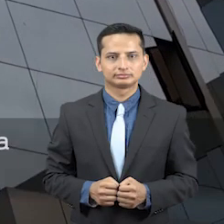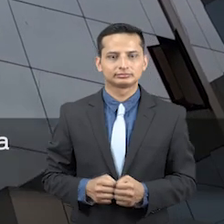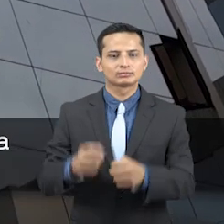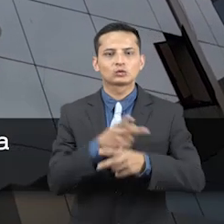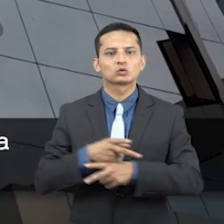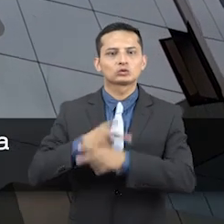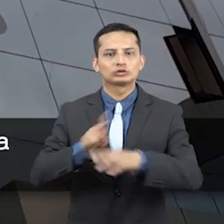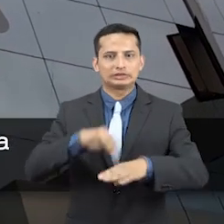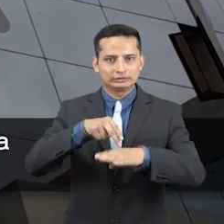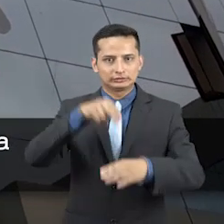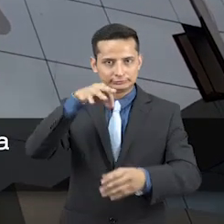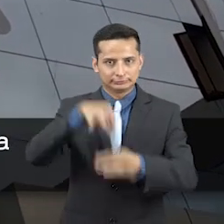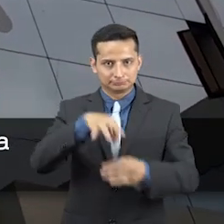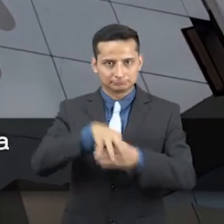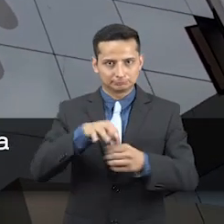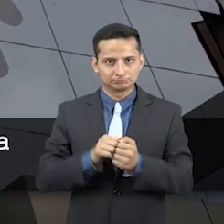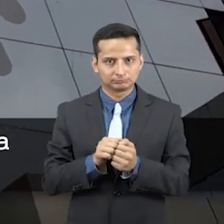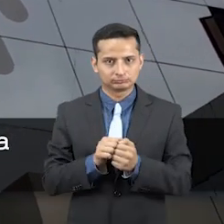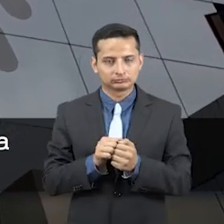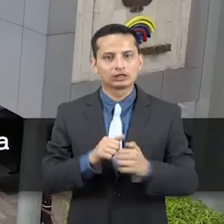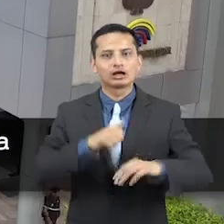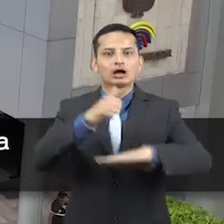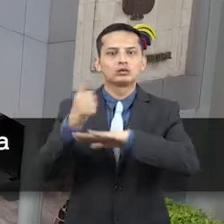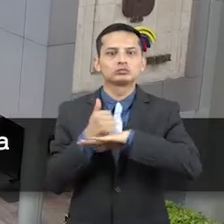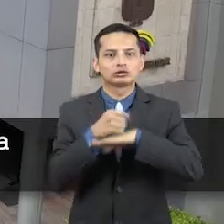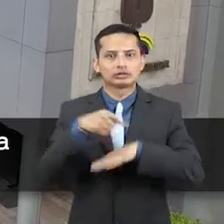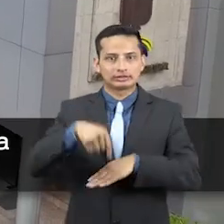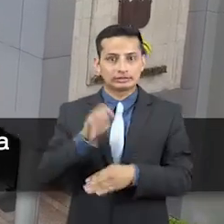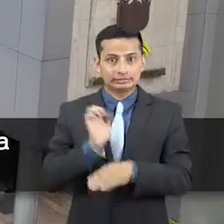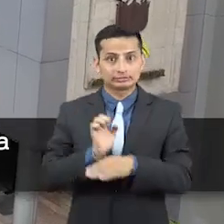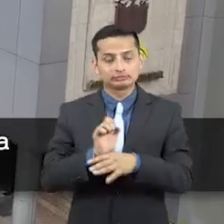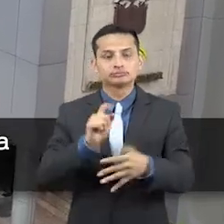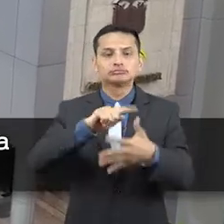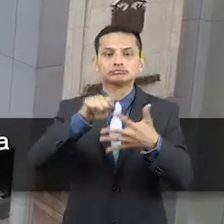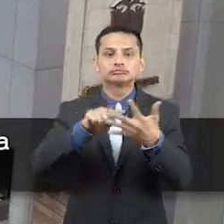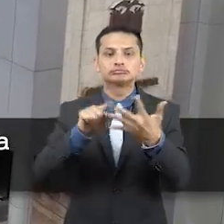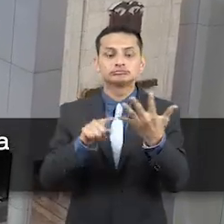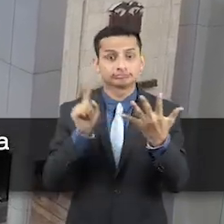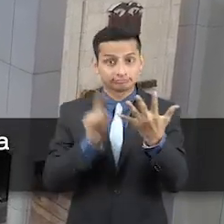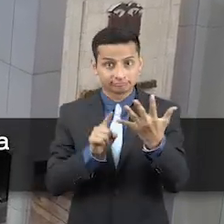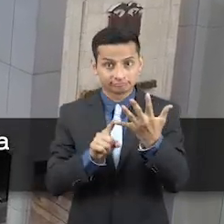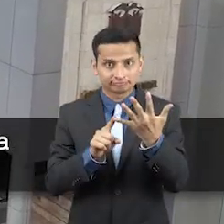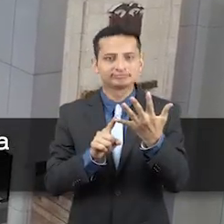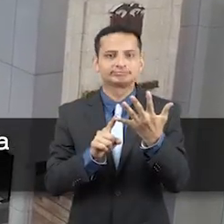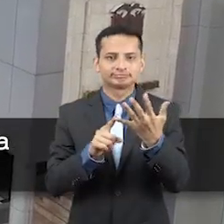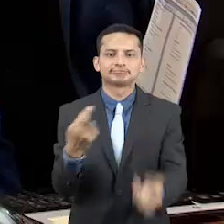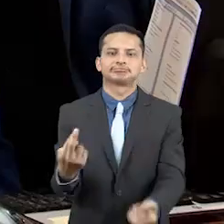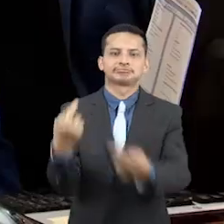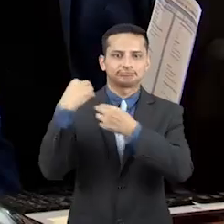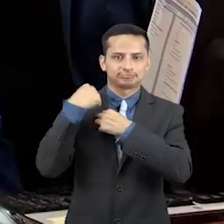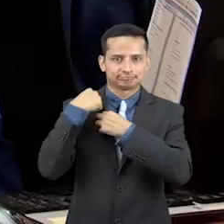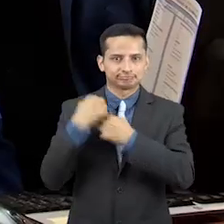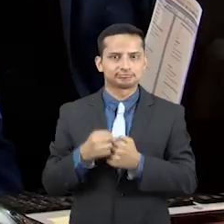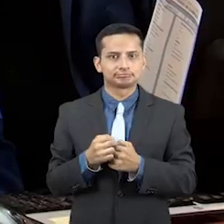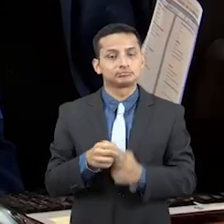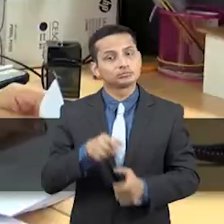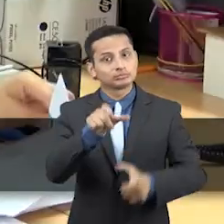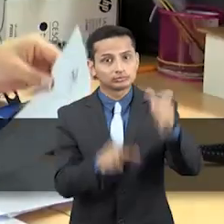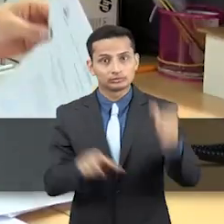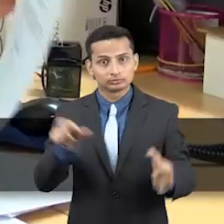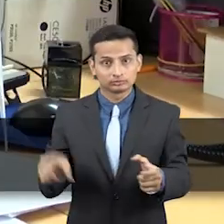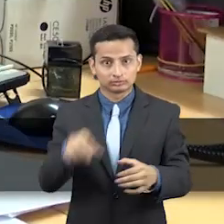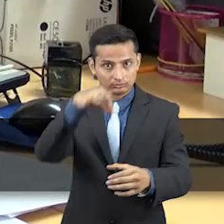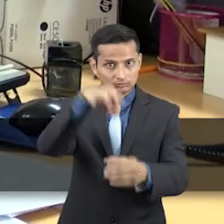El Consejo Nacional Electoral, organismo establecido como la quinta función dentro del Estado ecuatoriano, tiene como misión